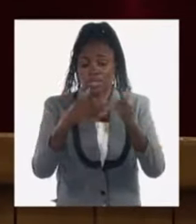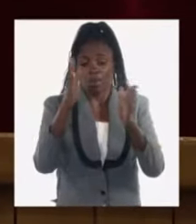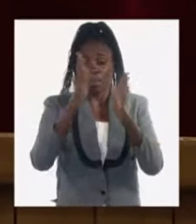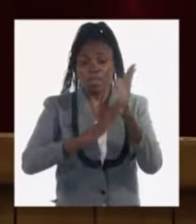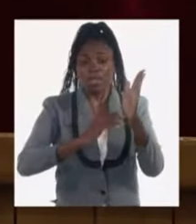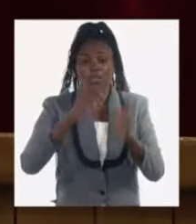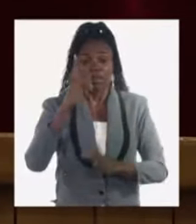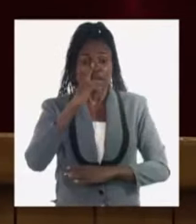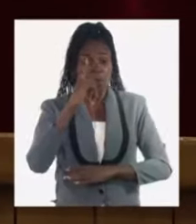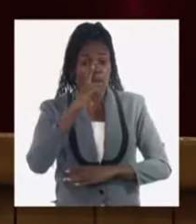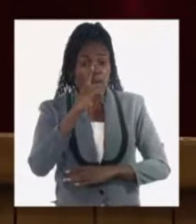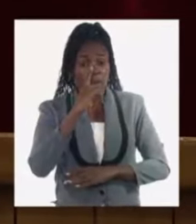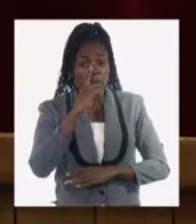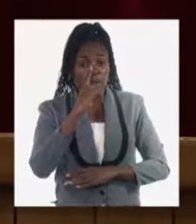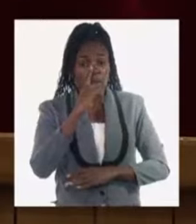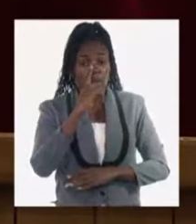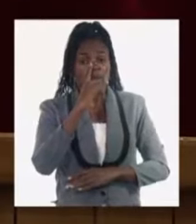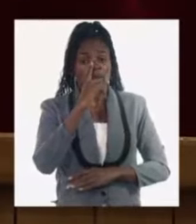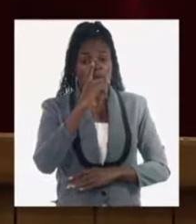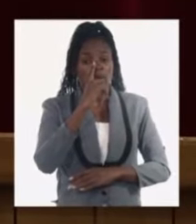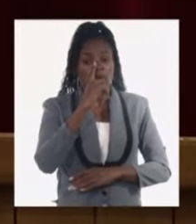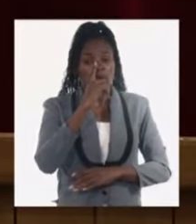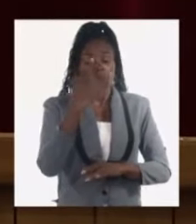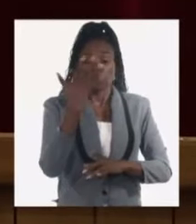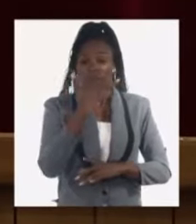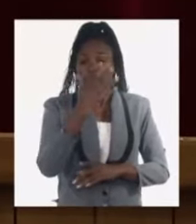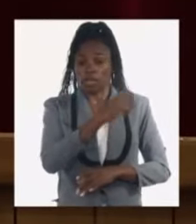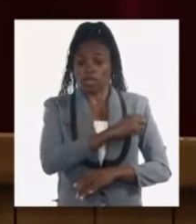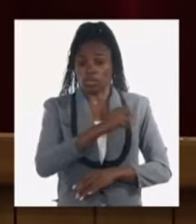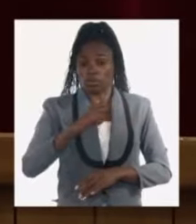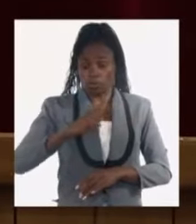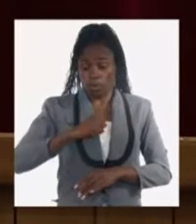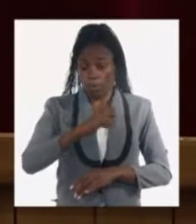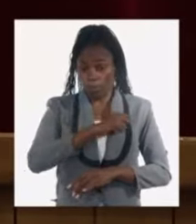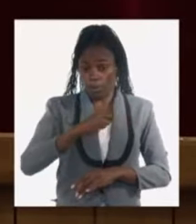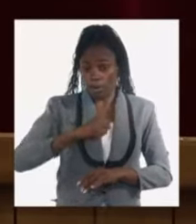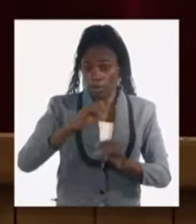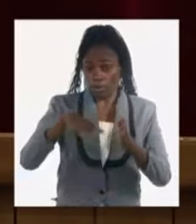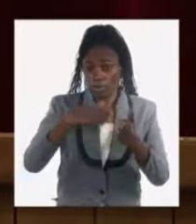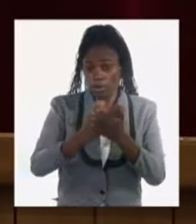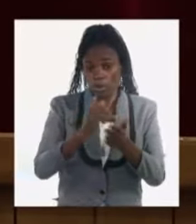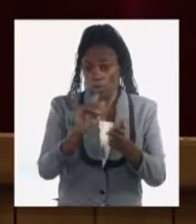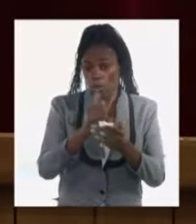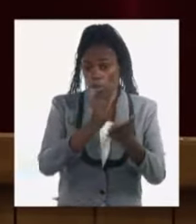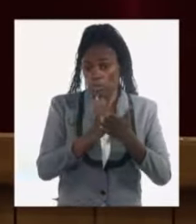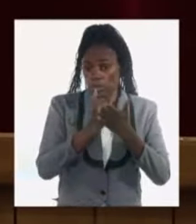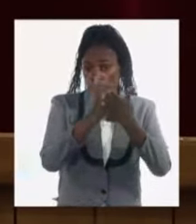noviembre el sector no estatal de la economía sector privado bueno y cooperativo